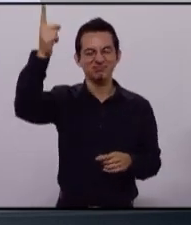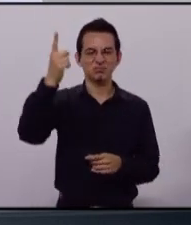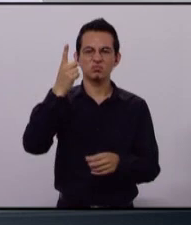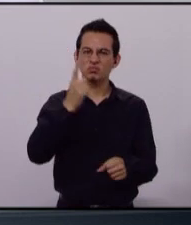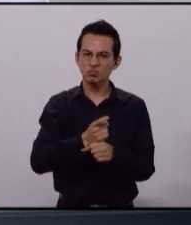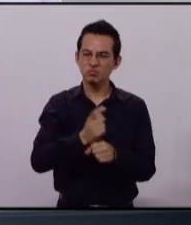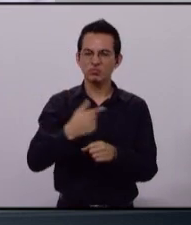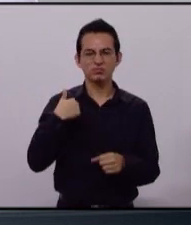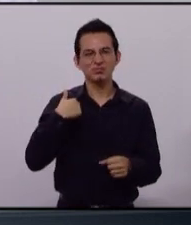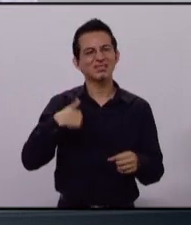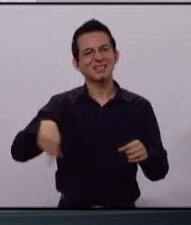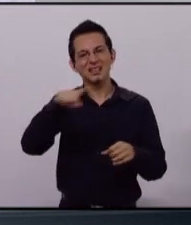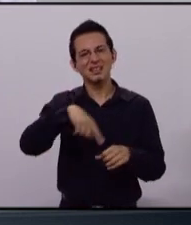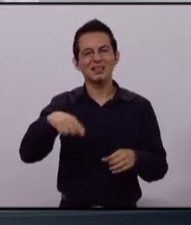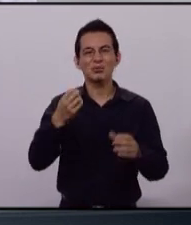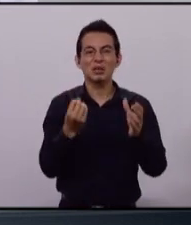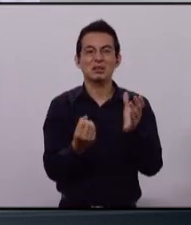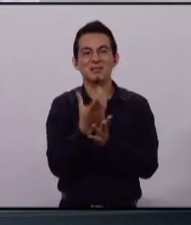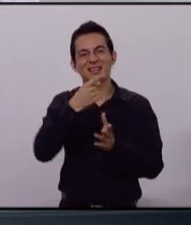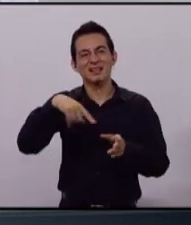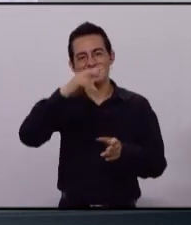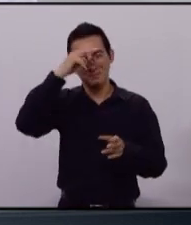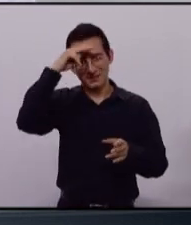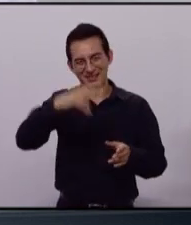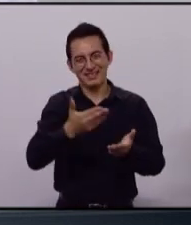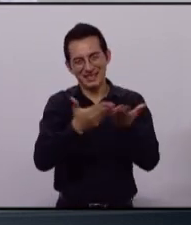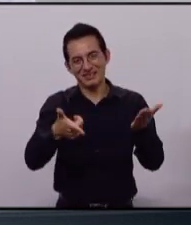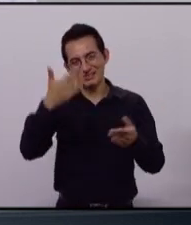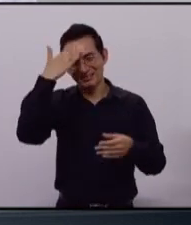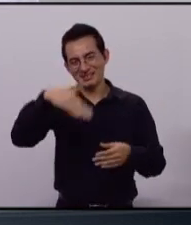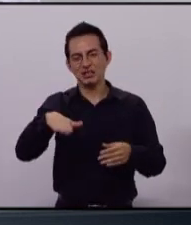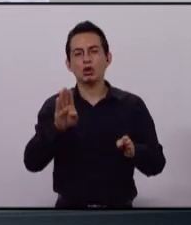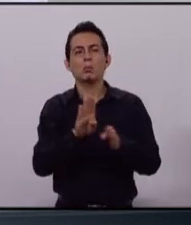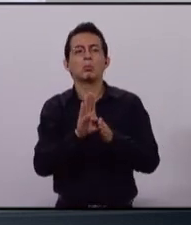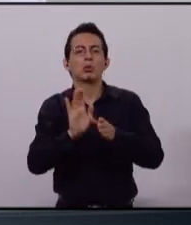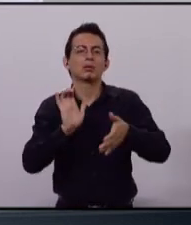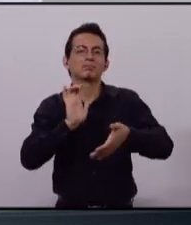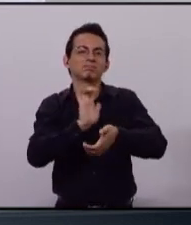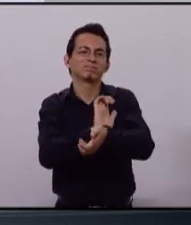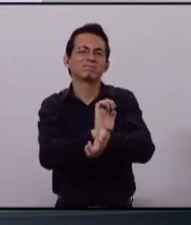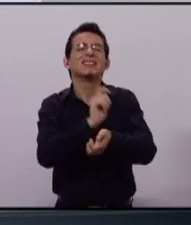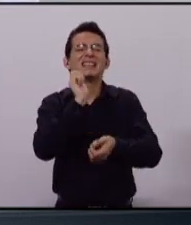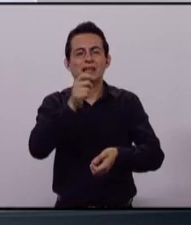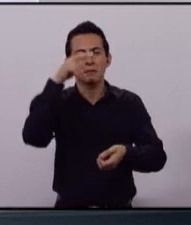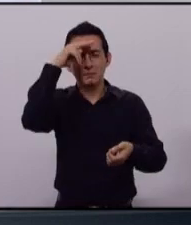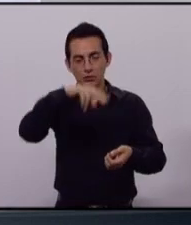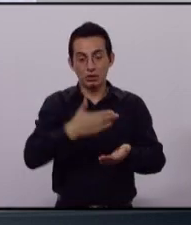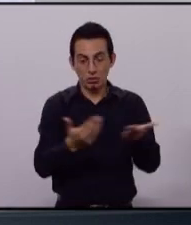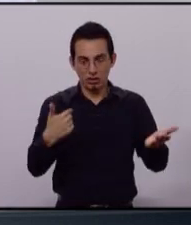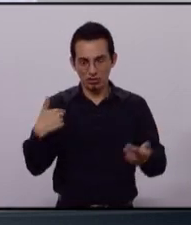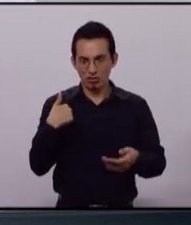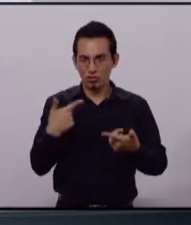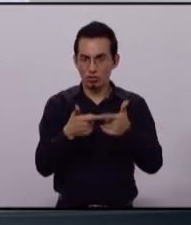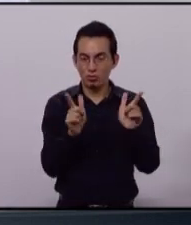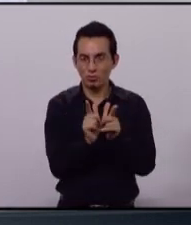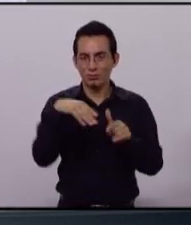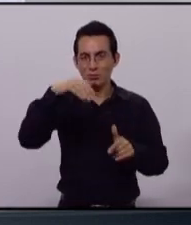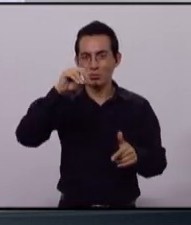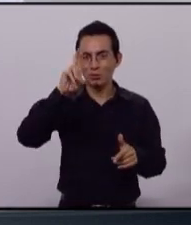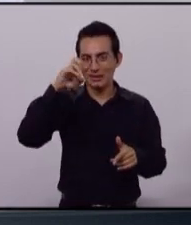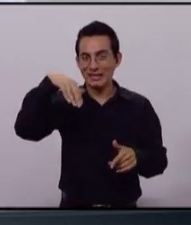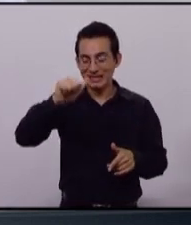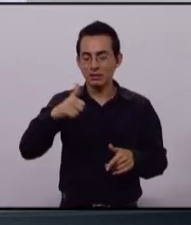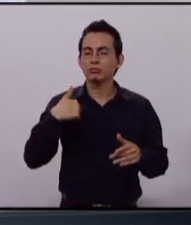opusimos a las reformas del Pacto por México que más bien fue el Pacto contra México. En Morena impulsaremos la